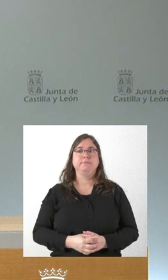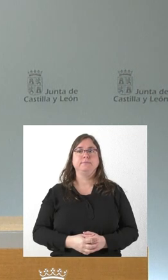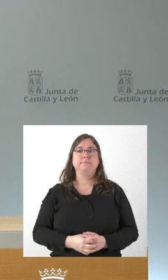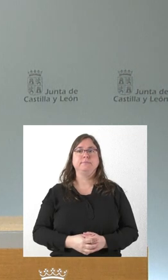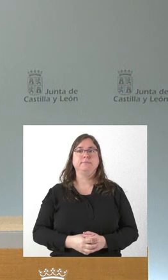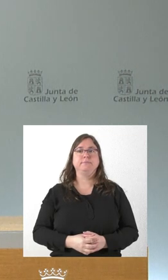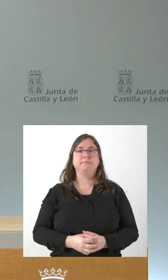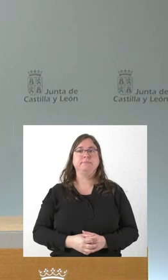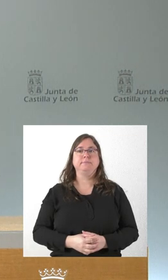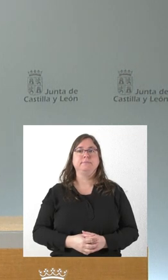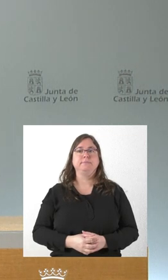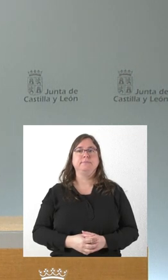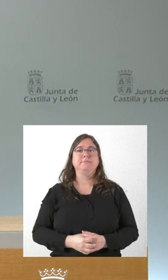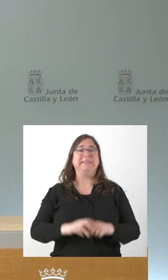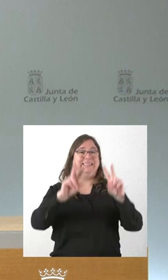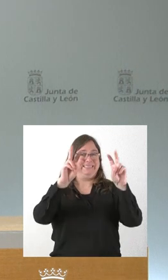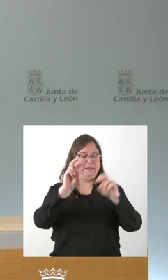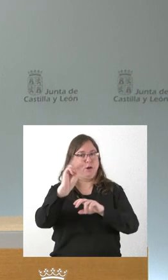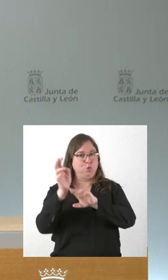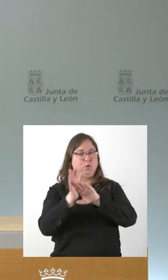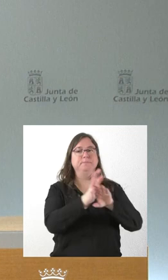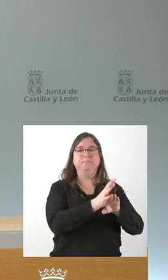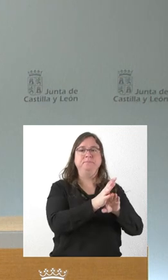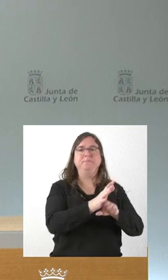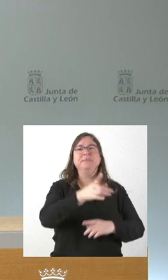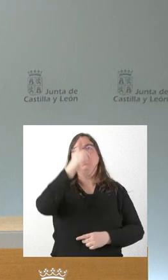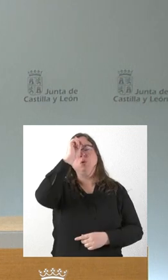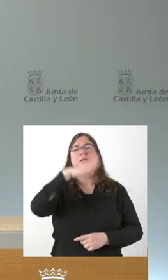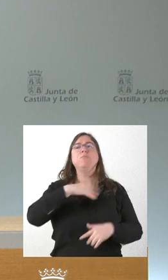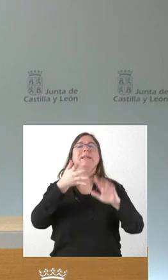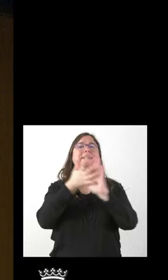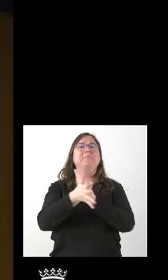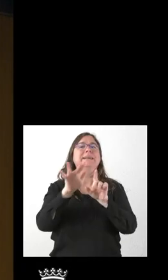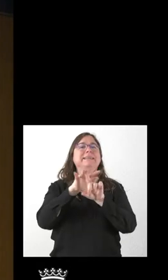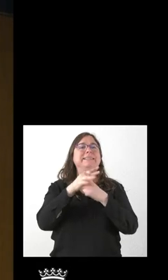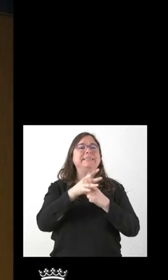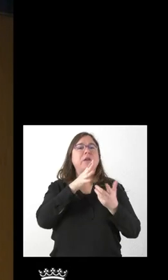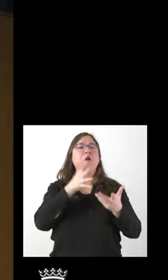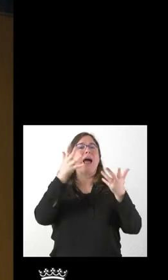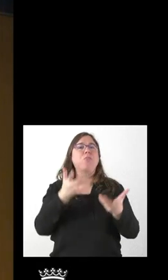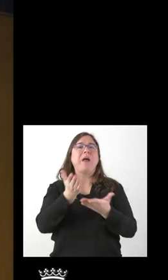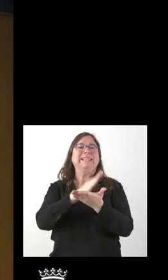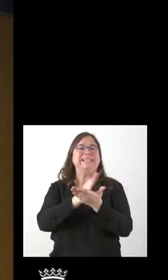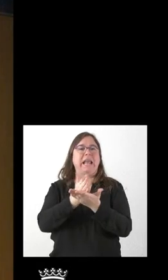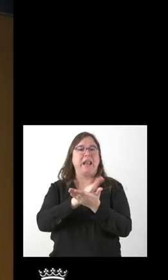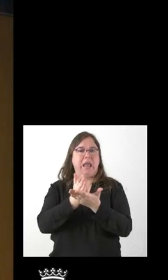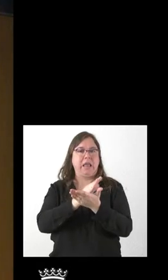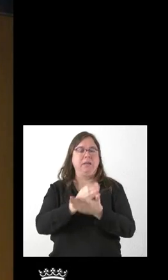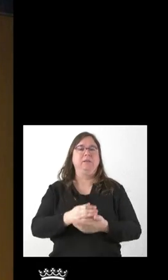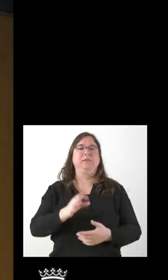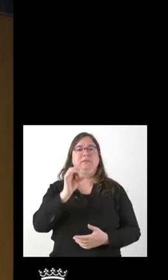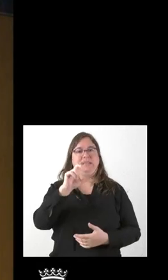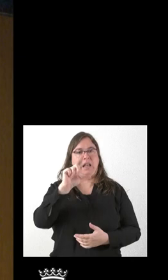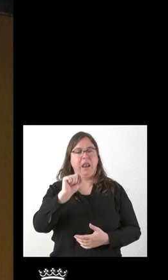Sí, sobre otro asunto, no sé si nos puede explicar cuál es la situación a día de hoy del SERLA. Si ha habido ya un